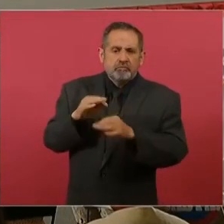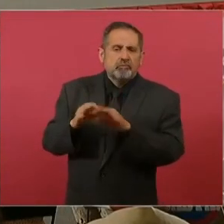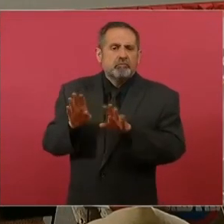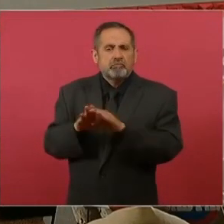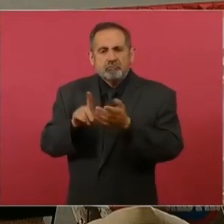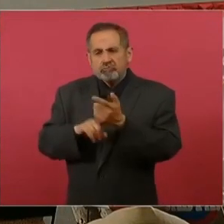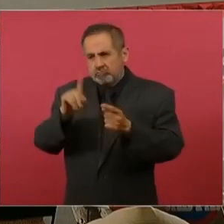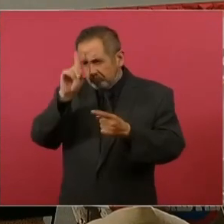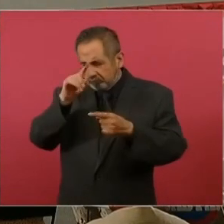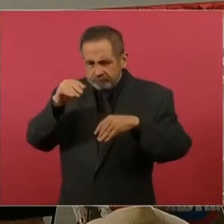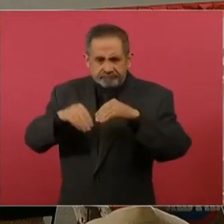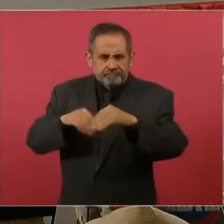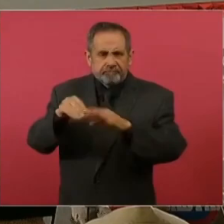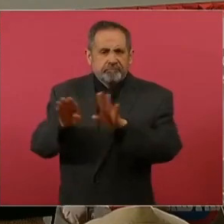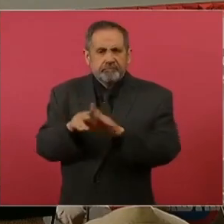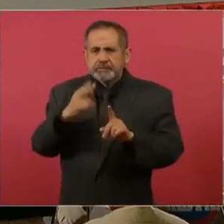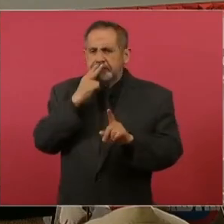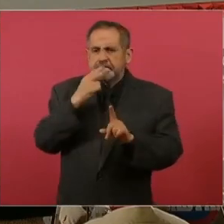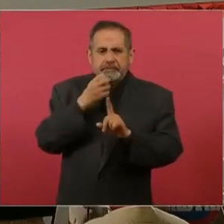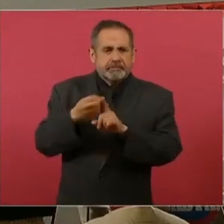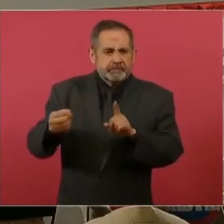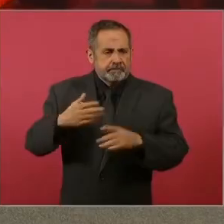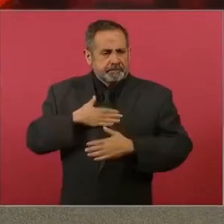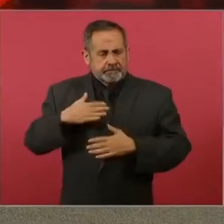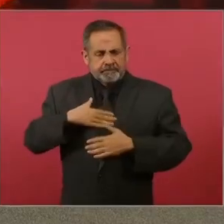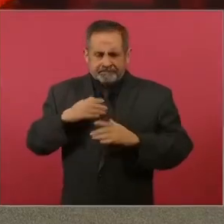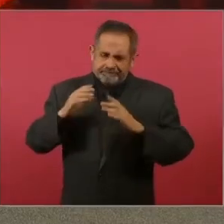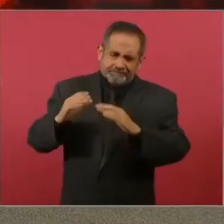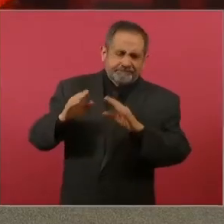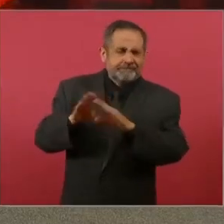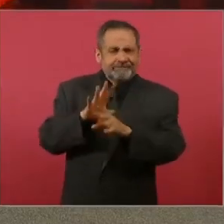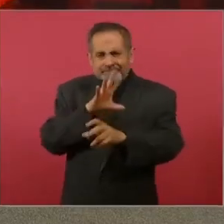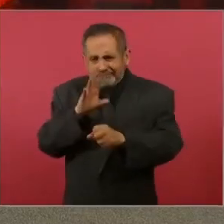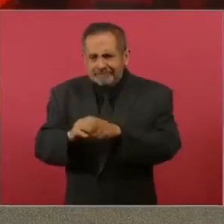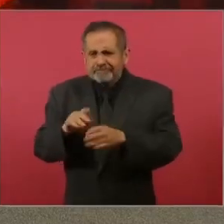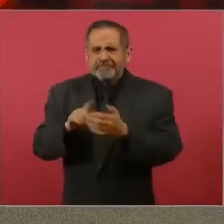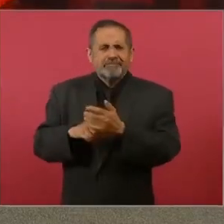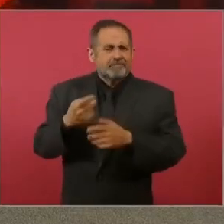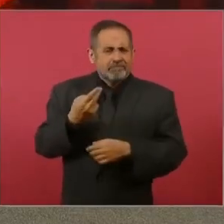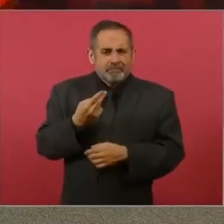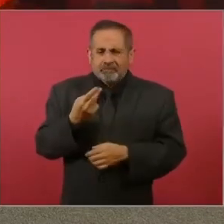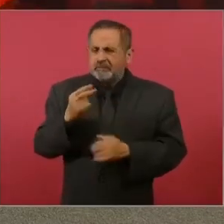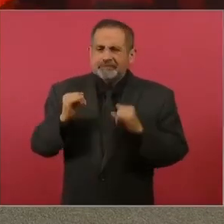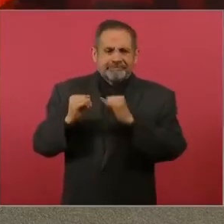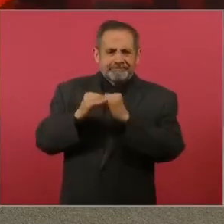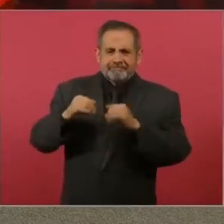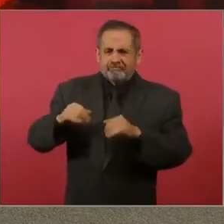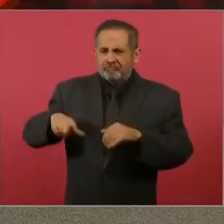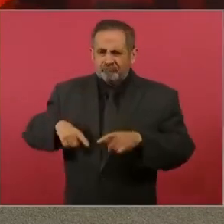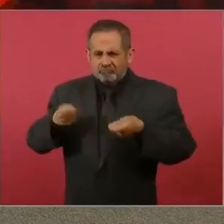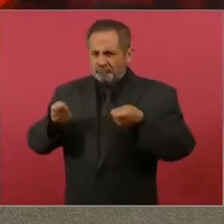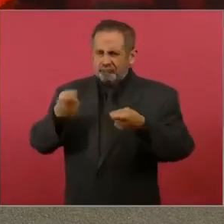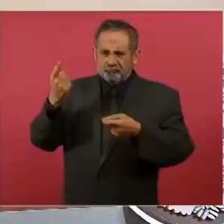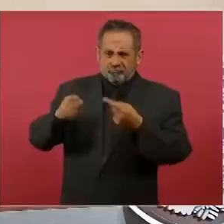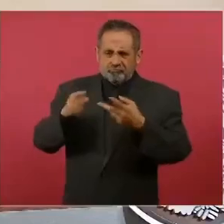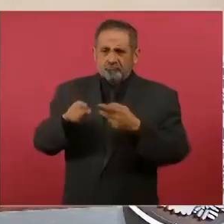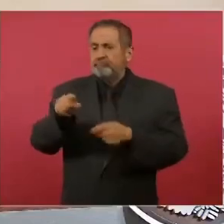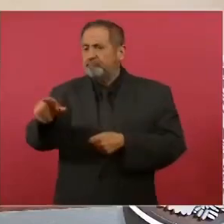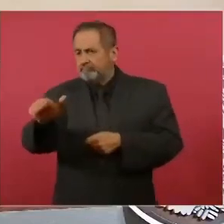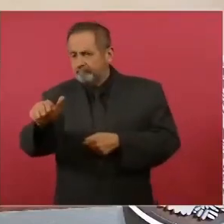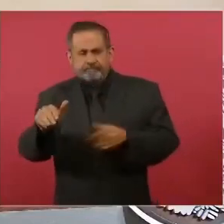orientador del desarrollo y utilizar todas nuestras capacidades institucionales y políticas para vincular a